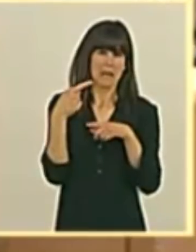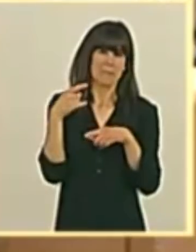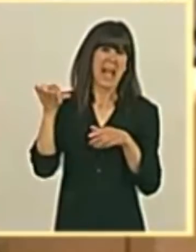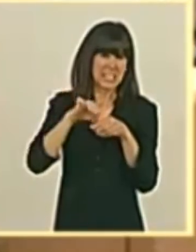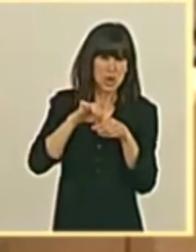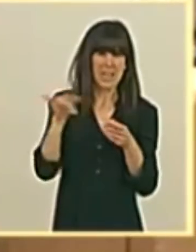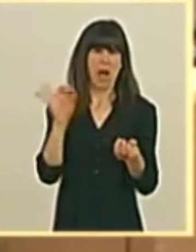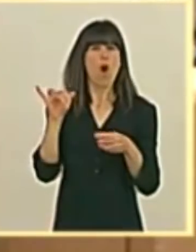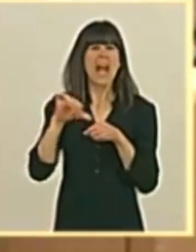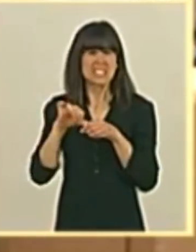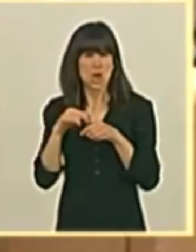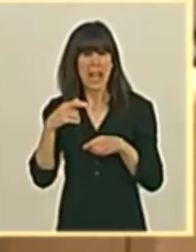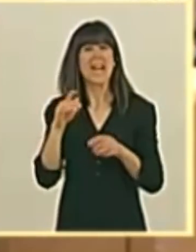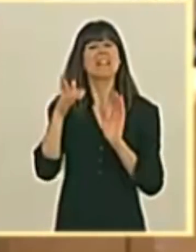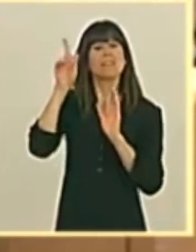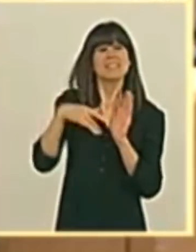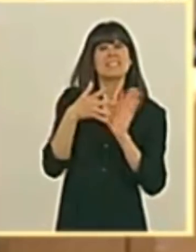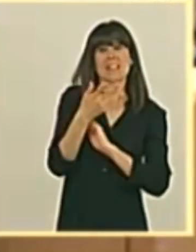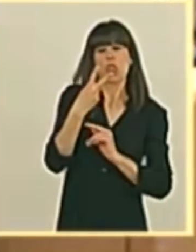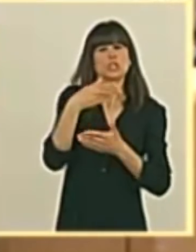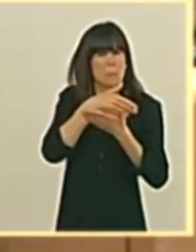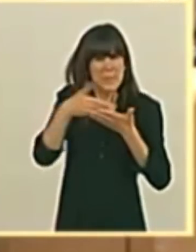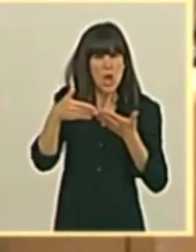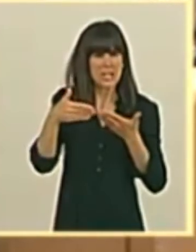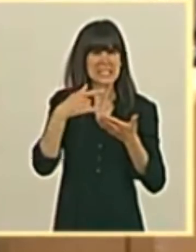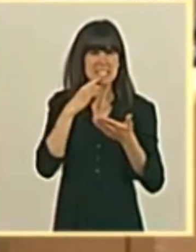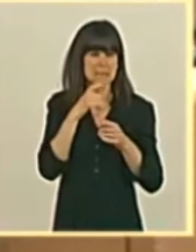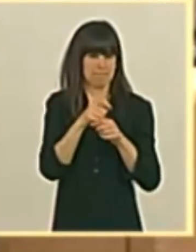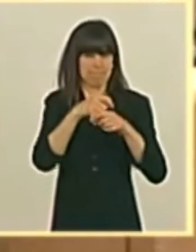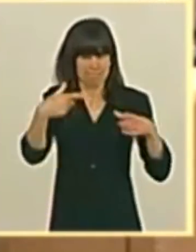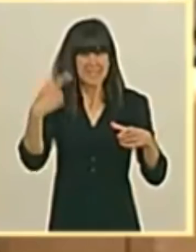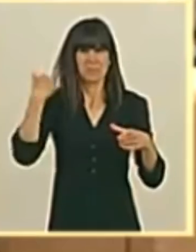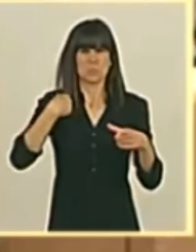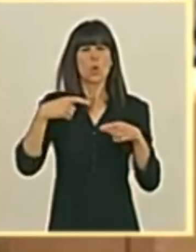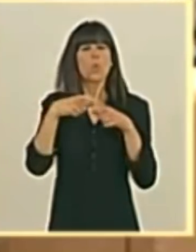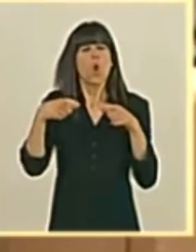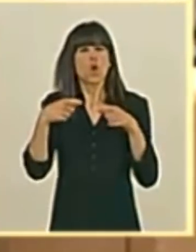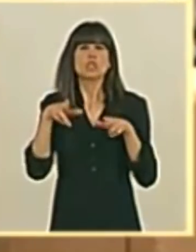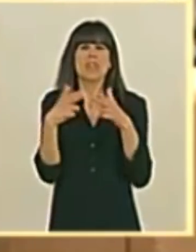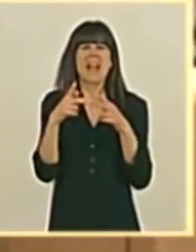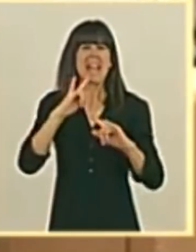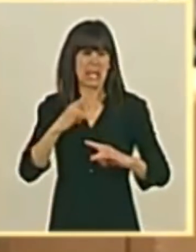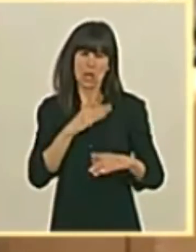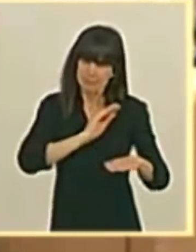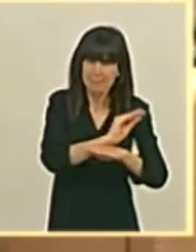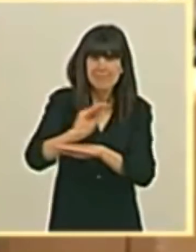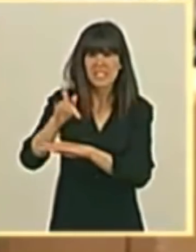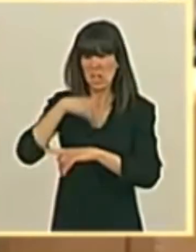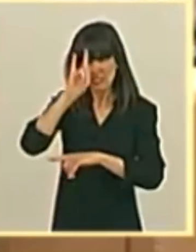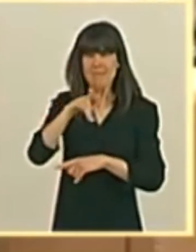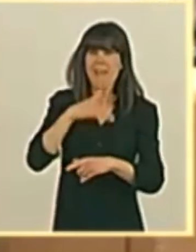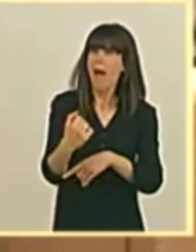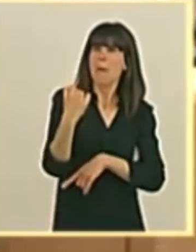No sabemos si van a apoyar ustedes el que aumentemos a dos millones los hogares protegidos por el bono social eléctrico. No sabemos a día de hoy si ustedes van a apoyar